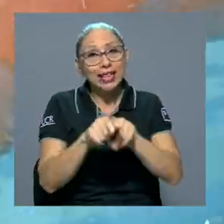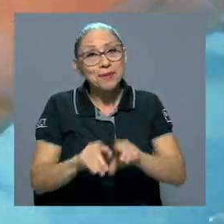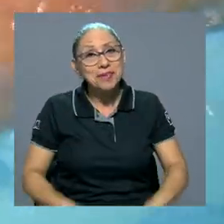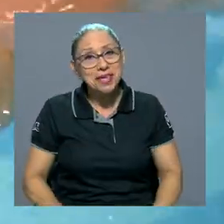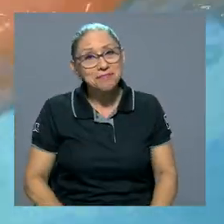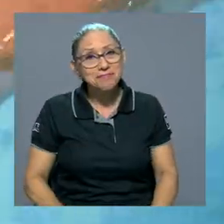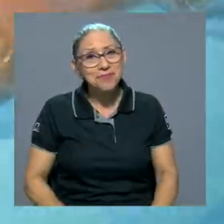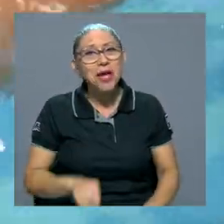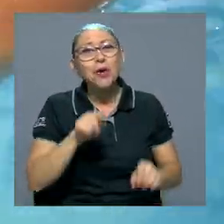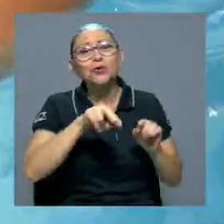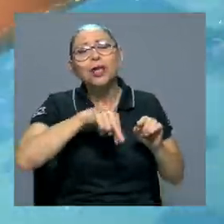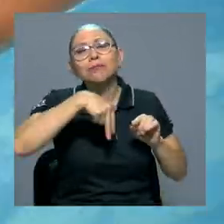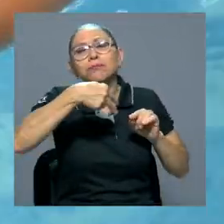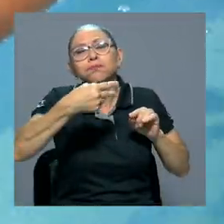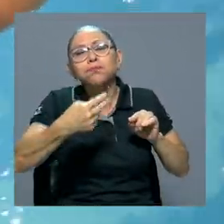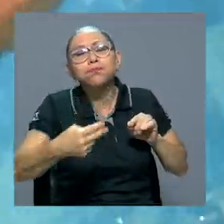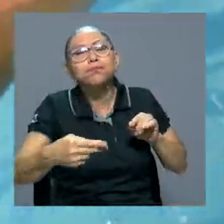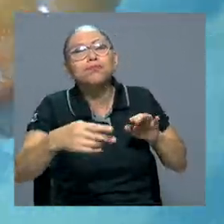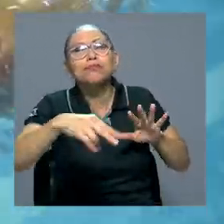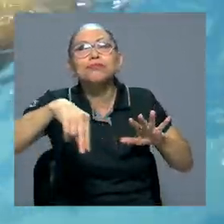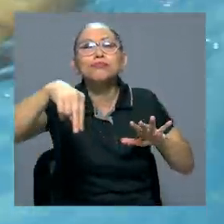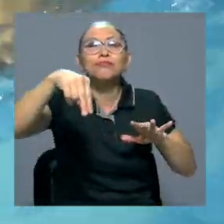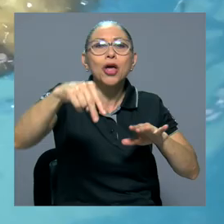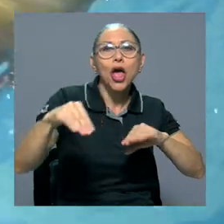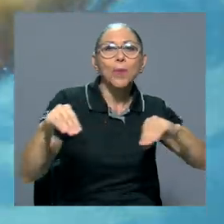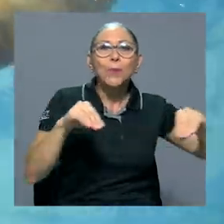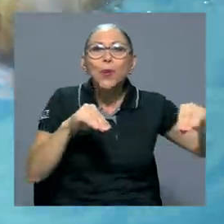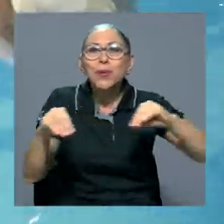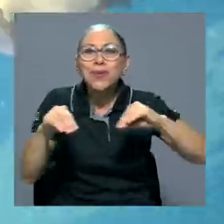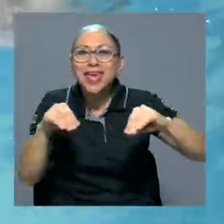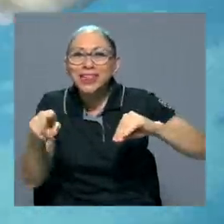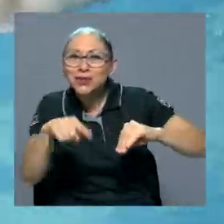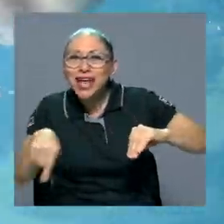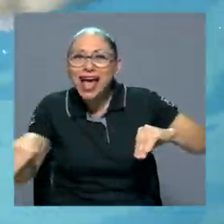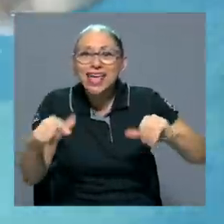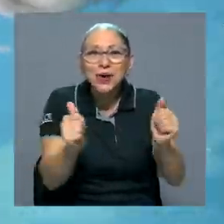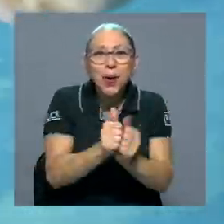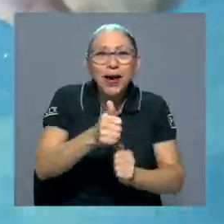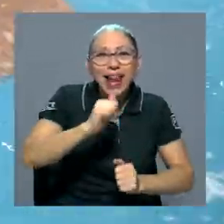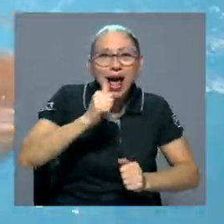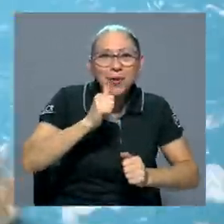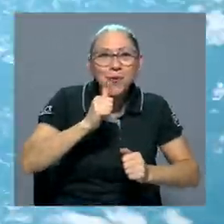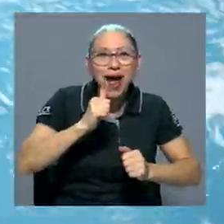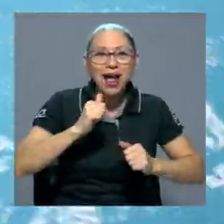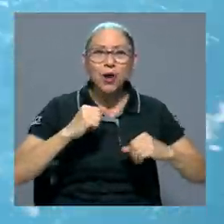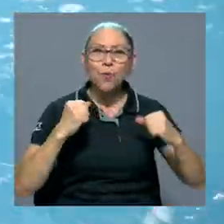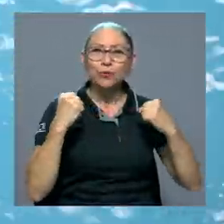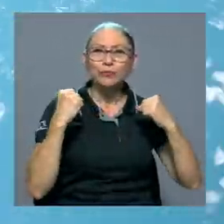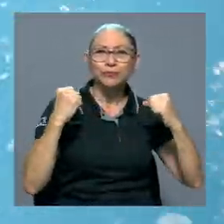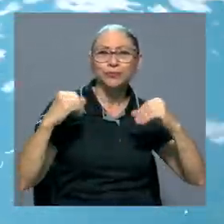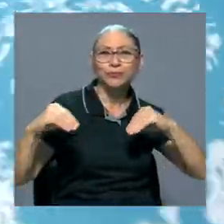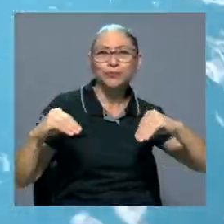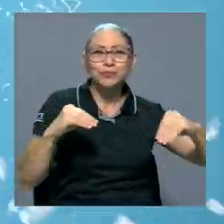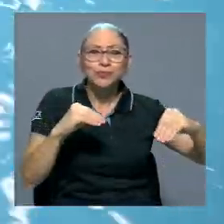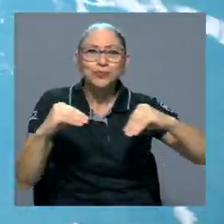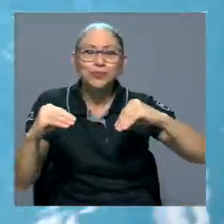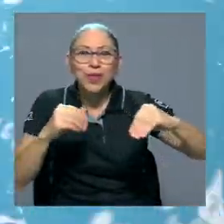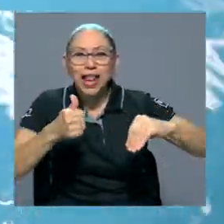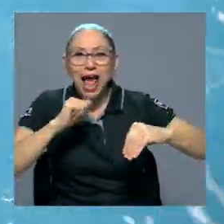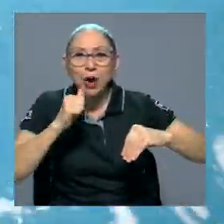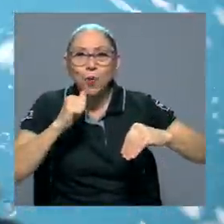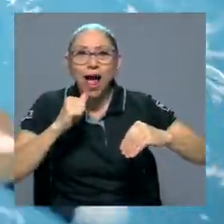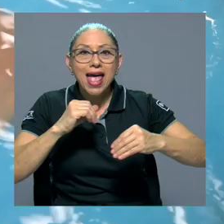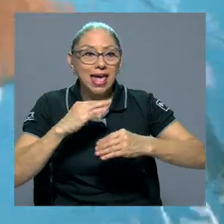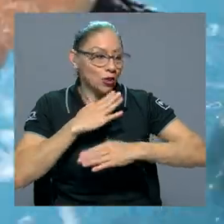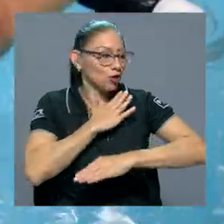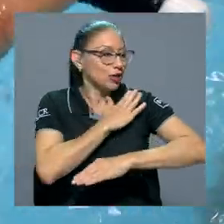meterse dentro del agua y al hacer movimientos con el agua, la misma gimnasia en el agua, entonces se fortalecen